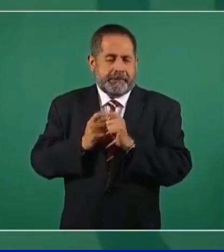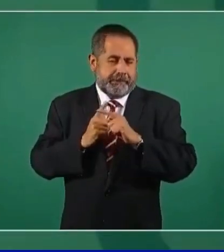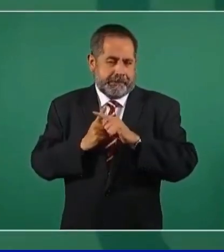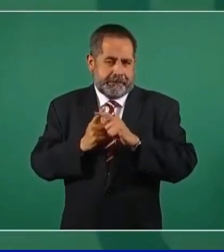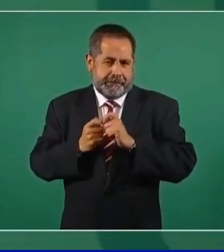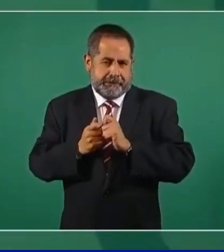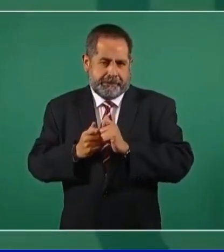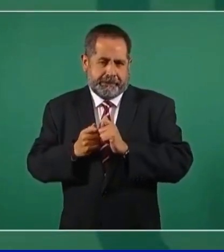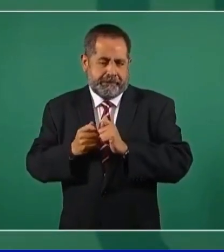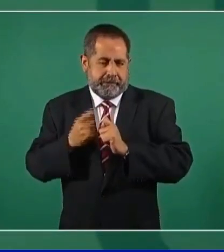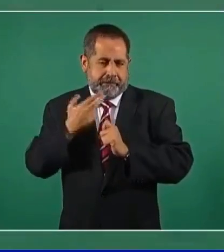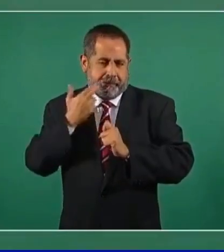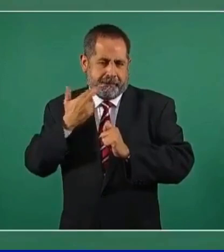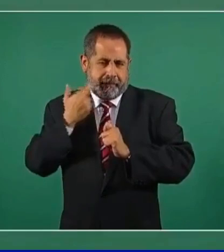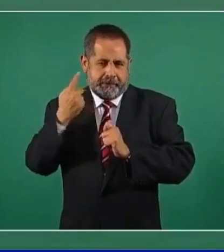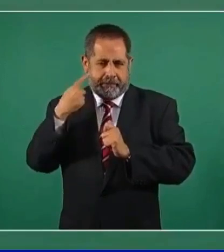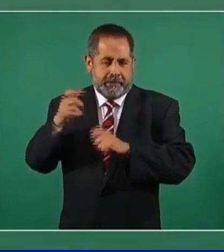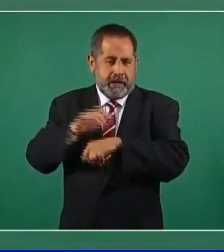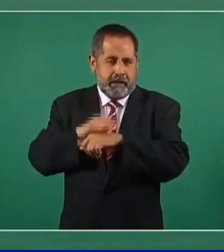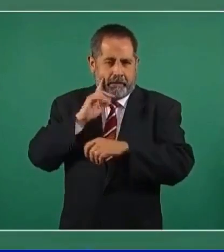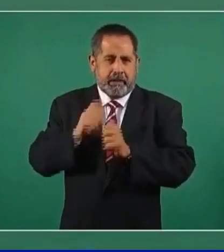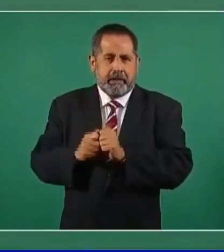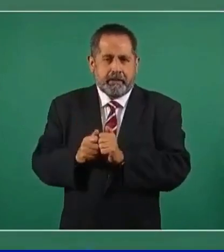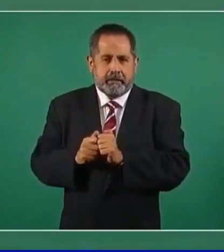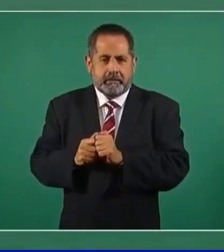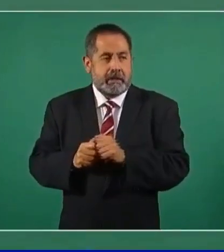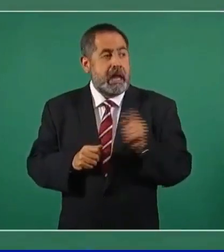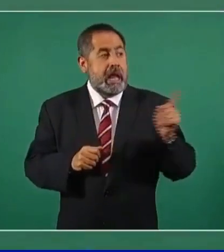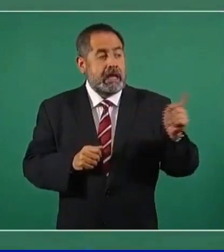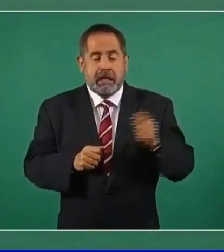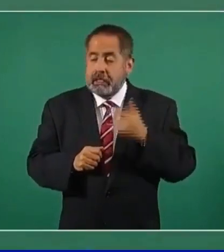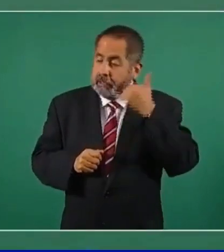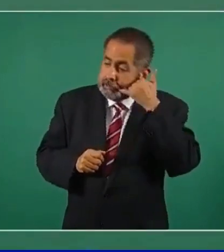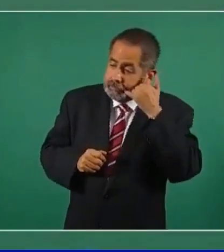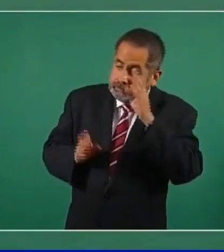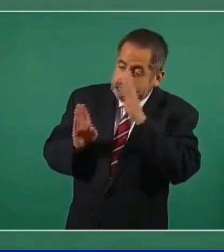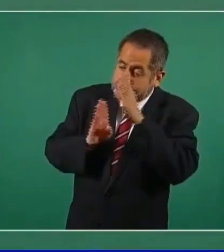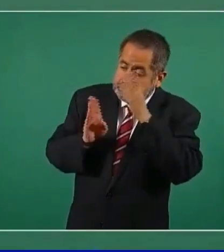Entonces, se la pasaban grabando todo eso.